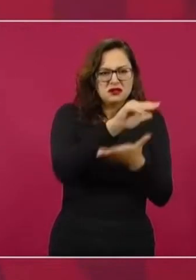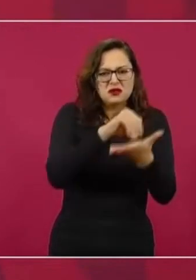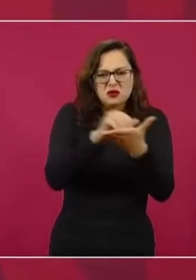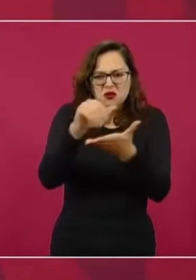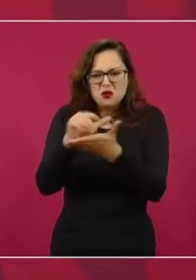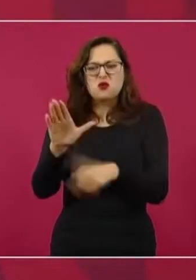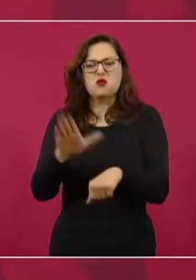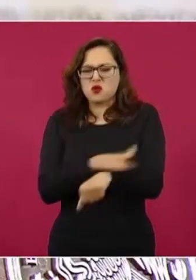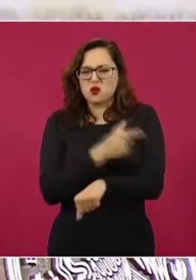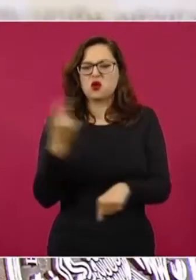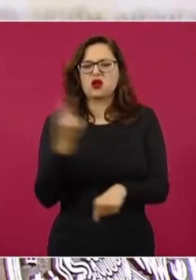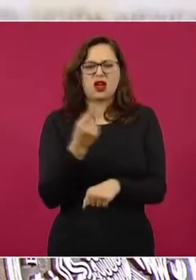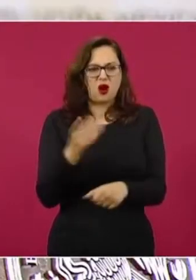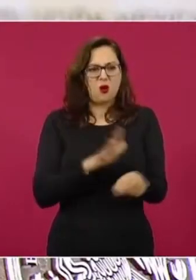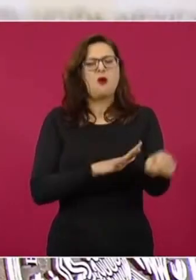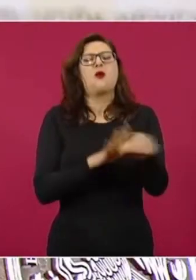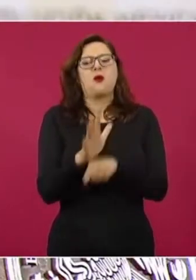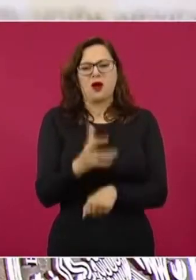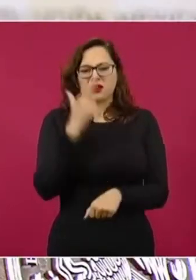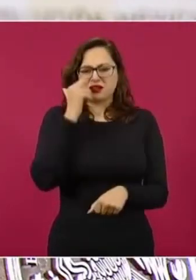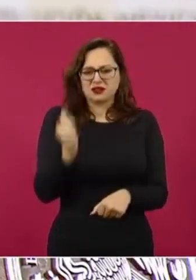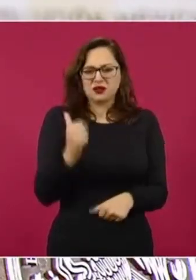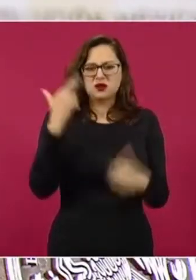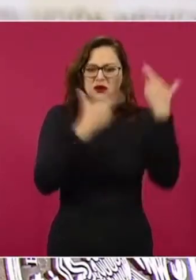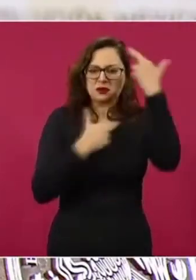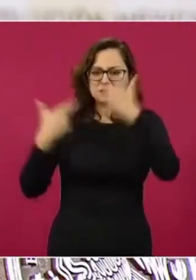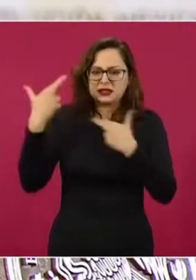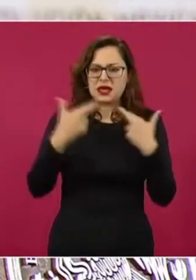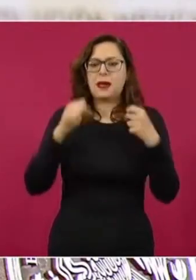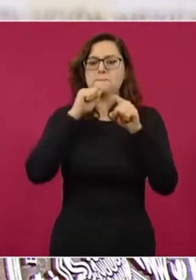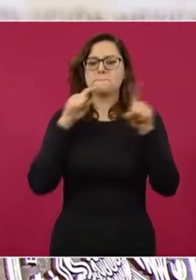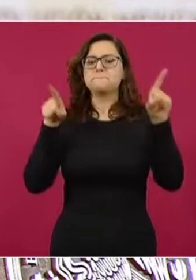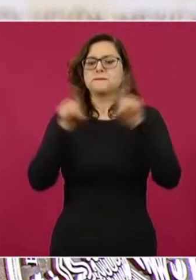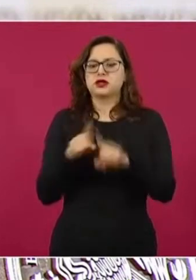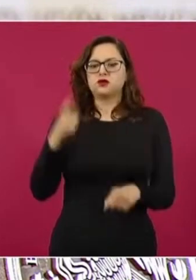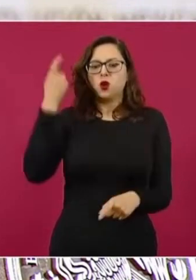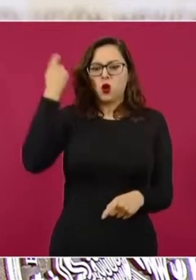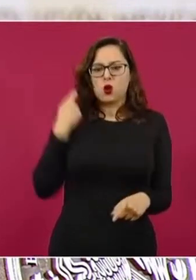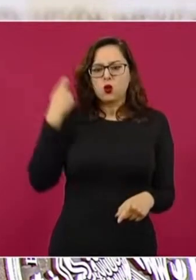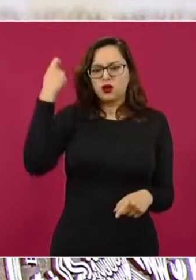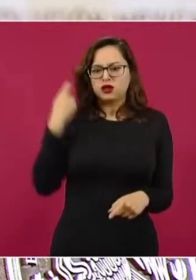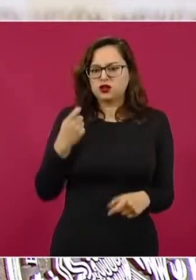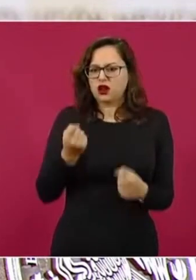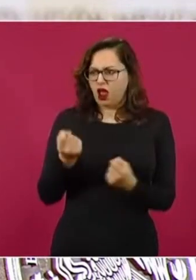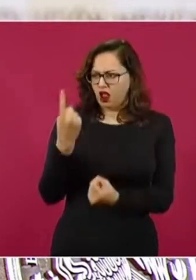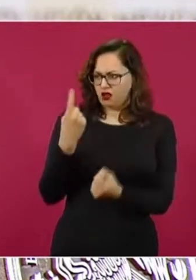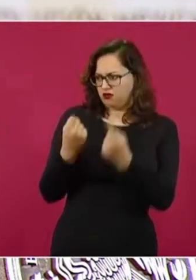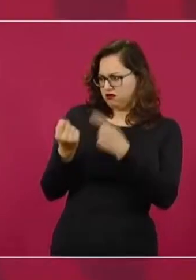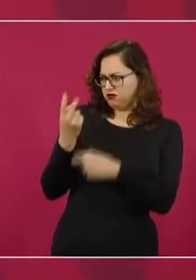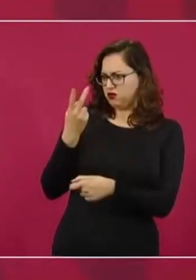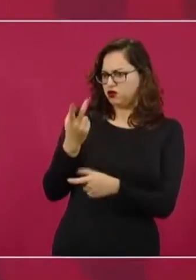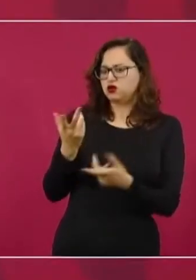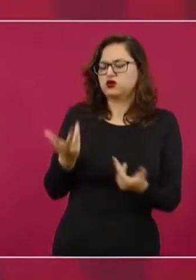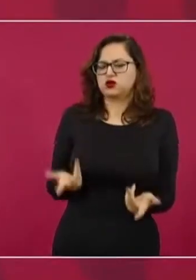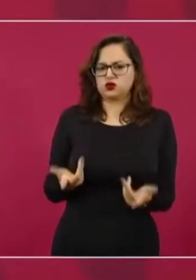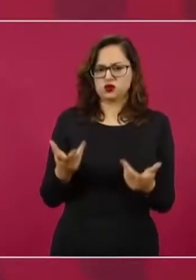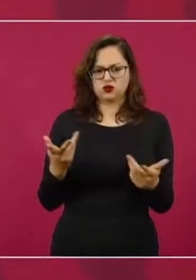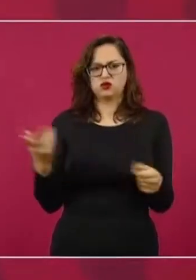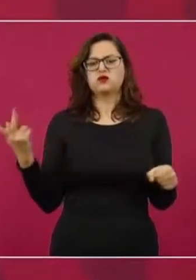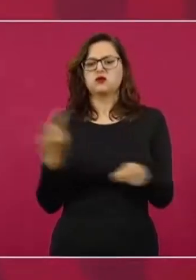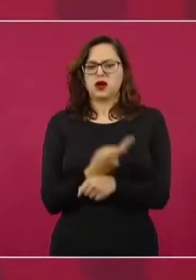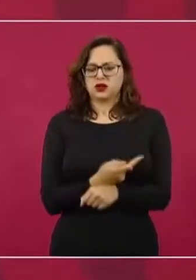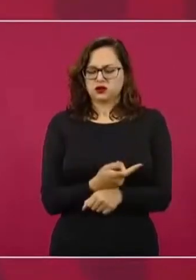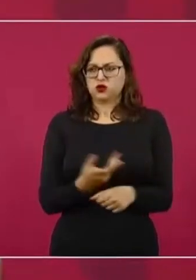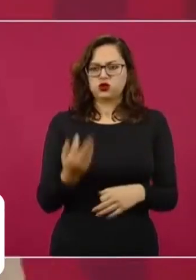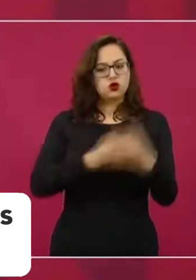rescisiones de contrato y las jubilaciones también prematuras por acoso y represión sindical.